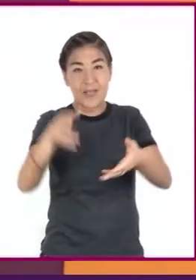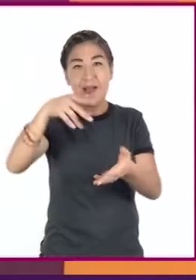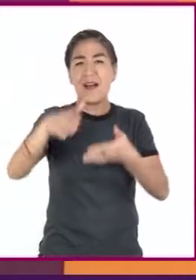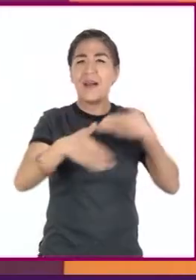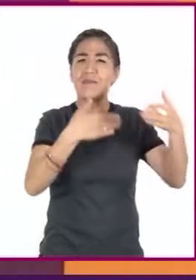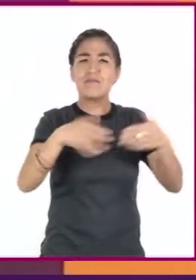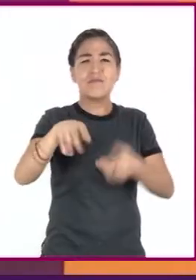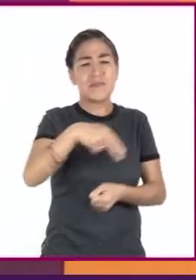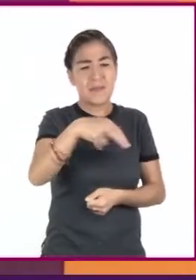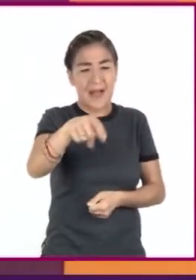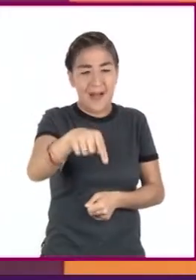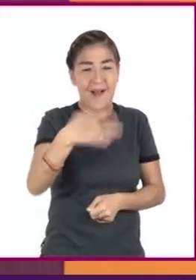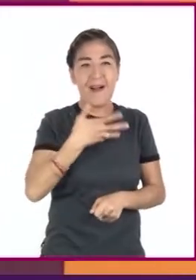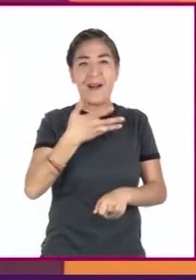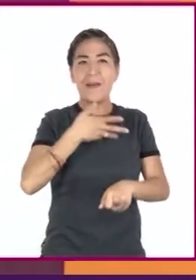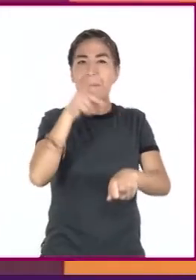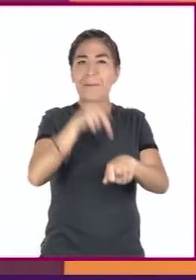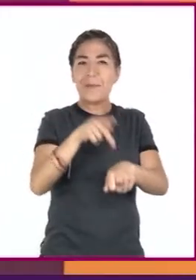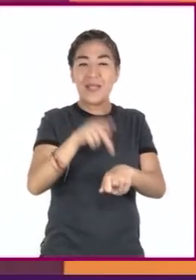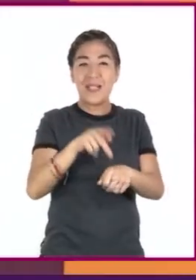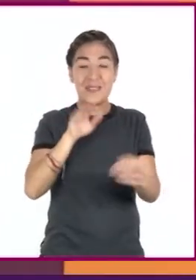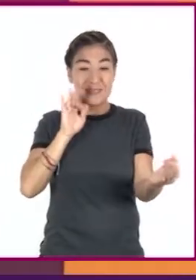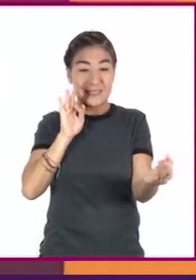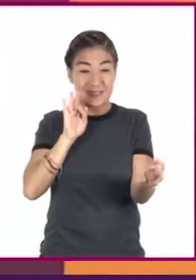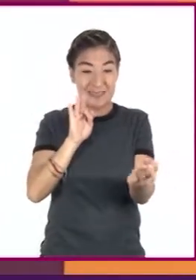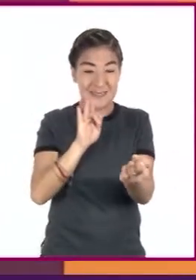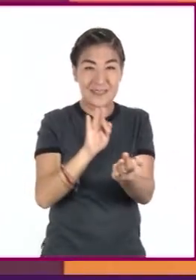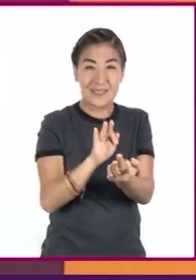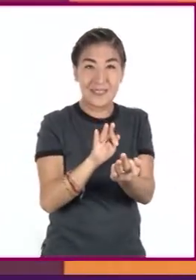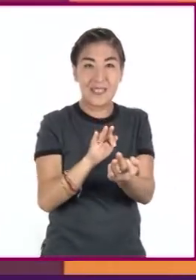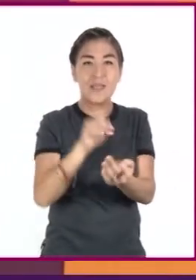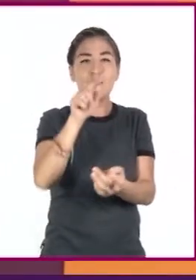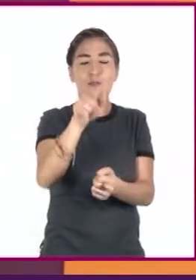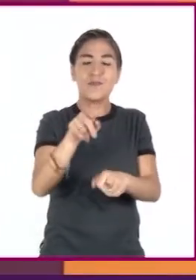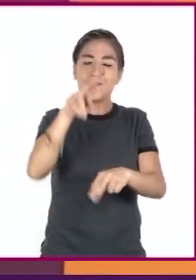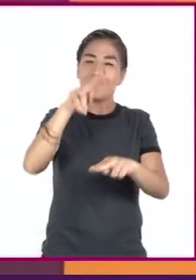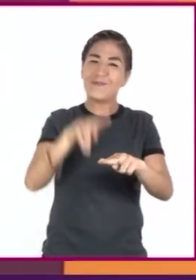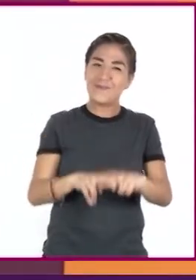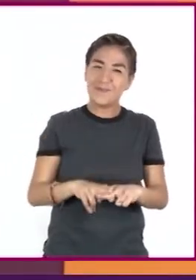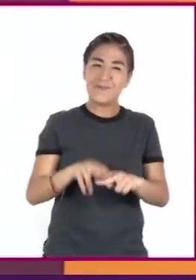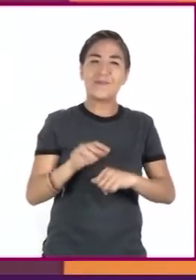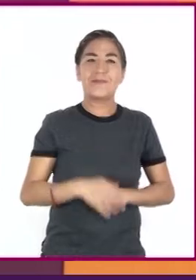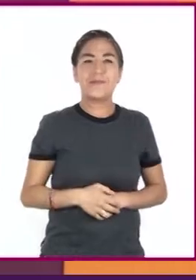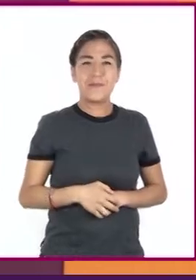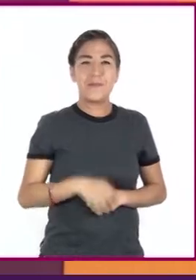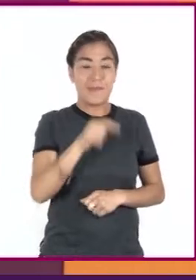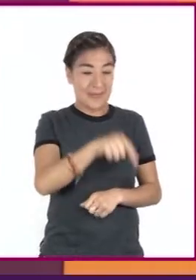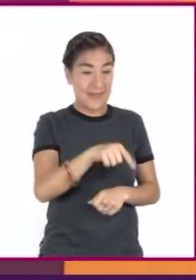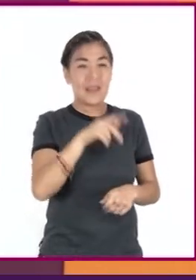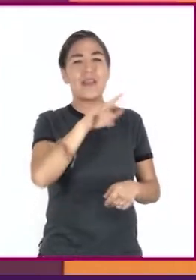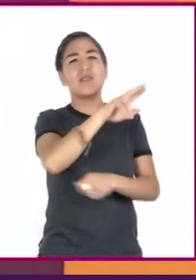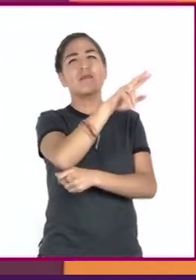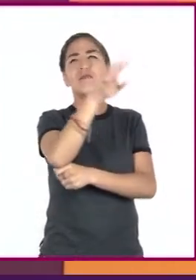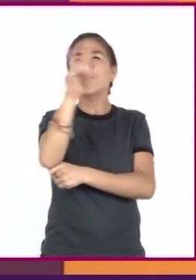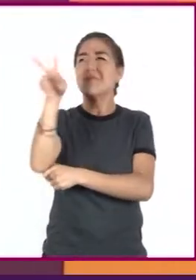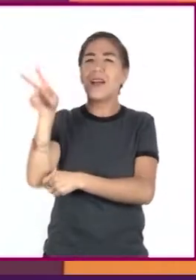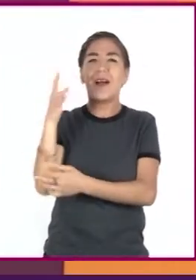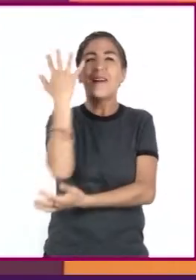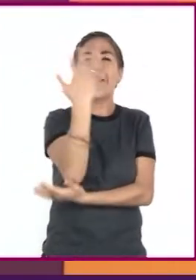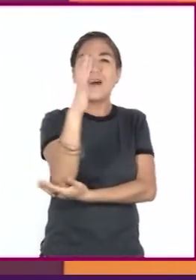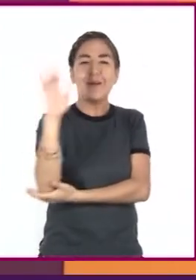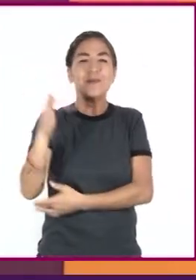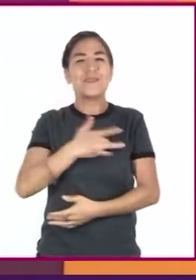hay una piedra. Se acercan a ella y se sientan. Observan el bosque. Se sienten